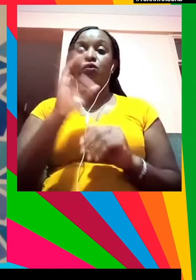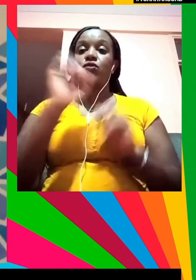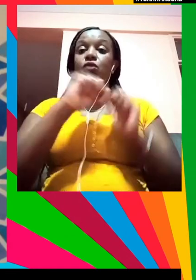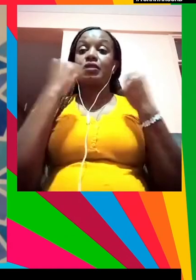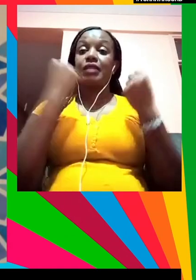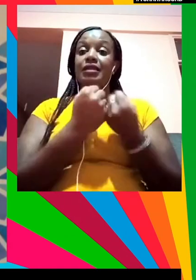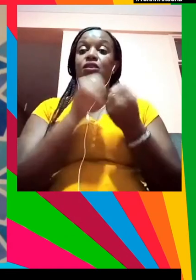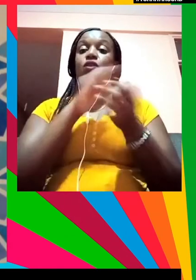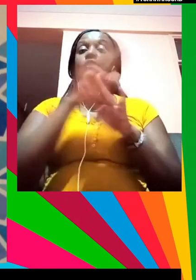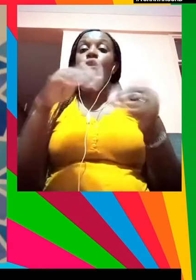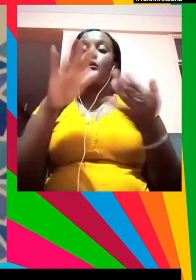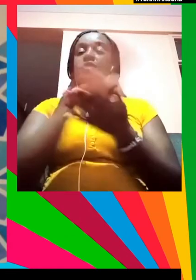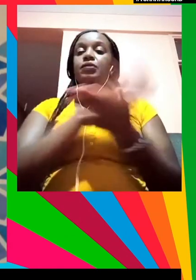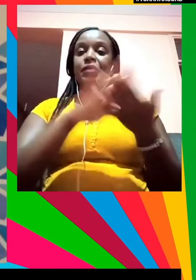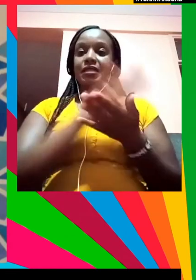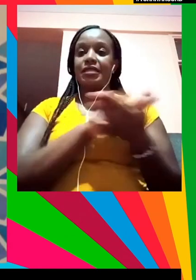entrega de servicios